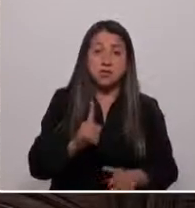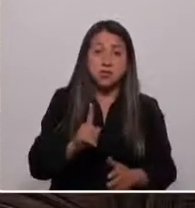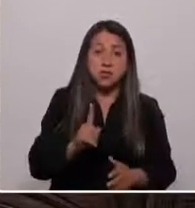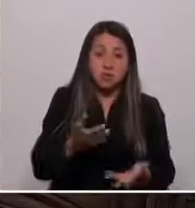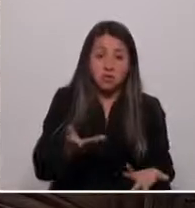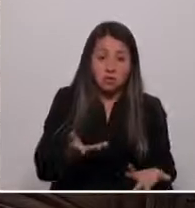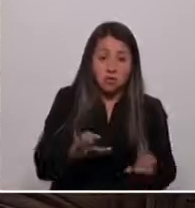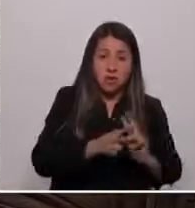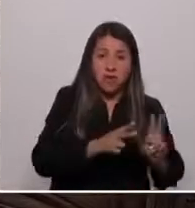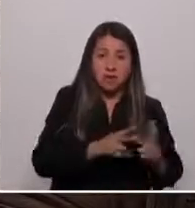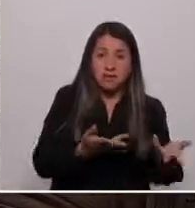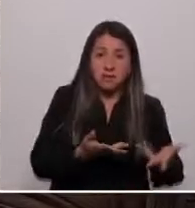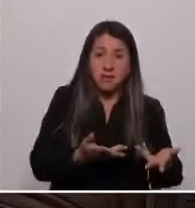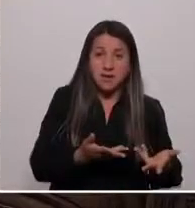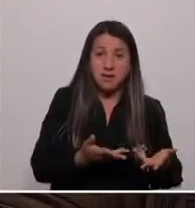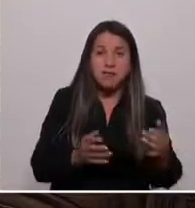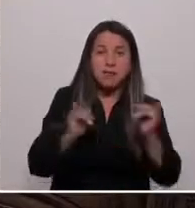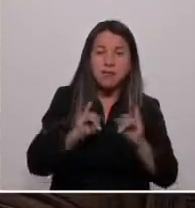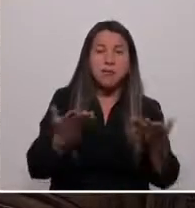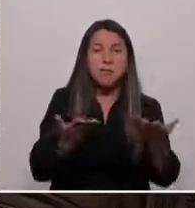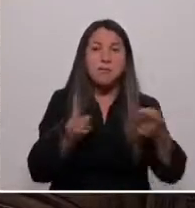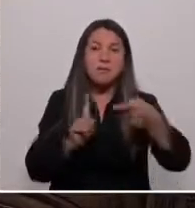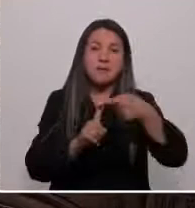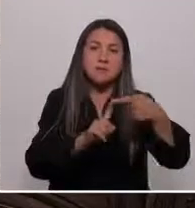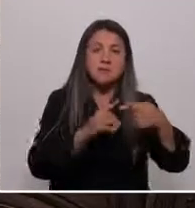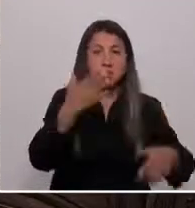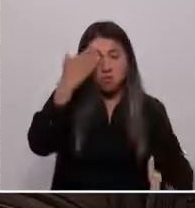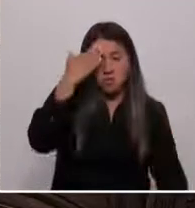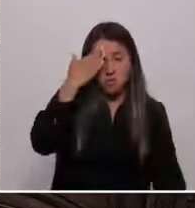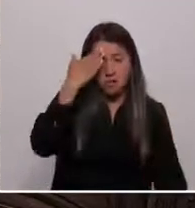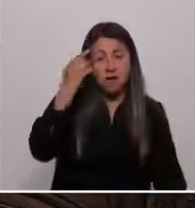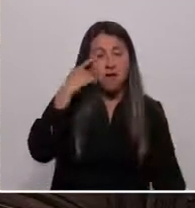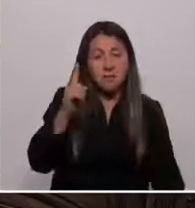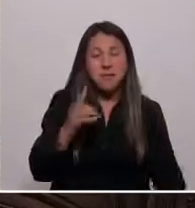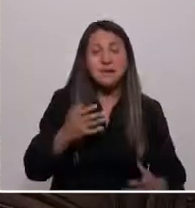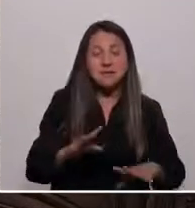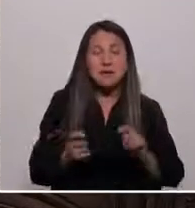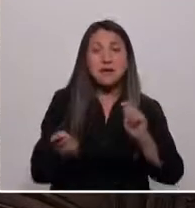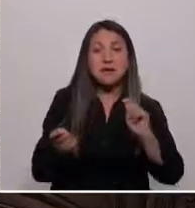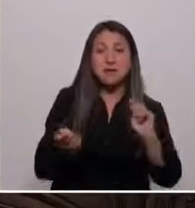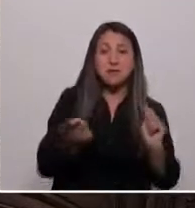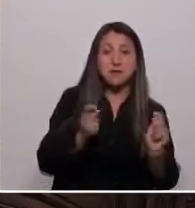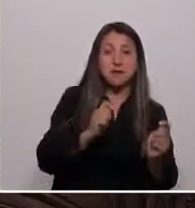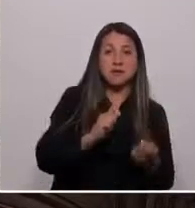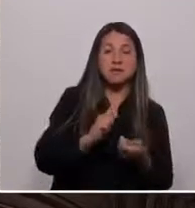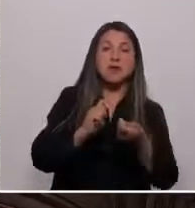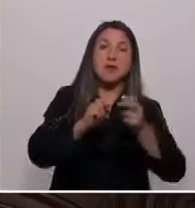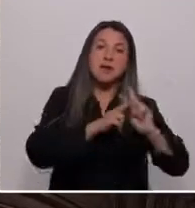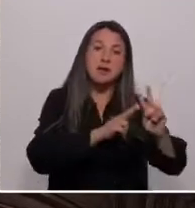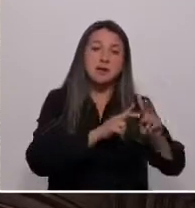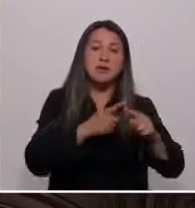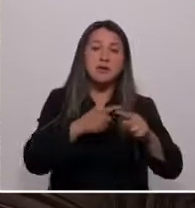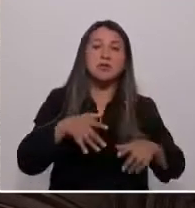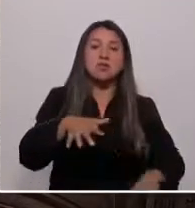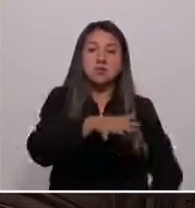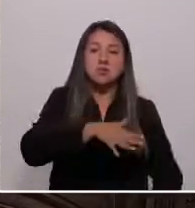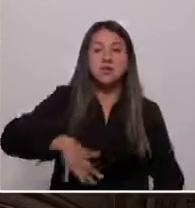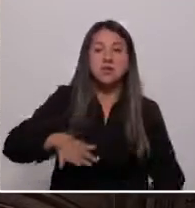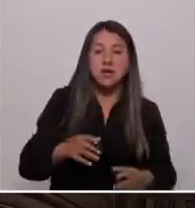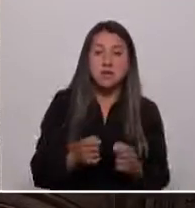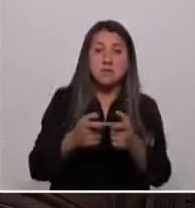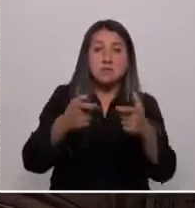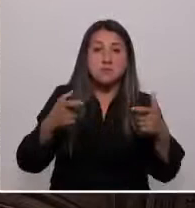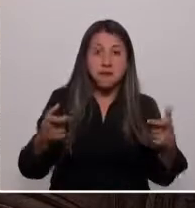mecanismos de participación popular para ir modificando y perfeccionando una sociedad cada vez más líquida y